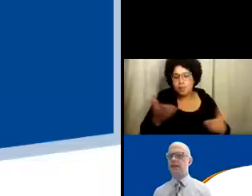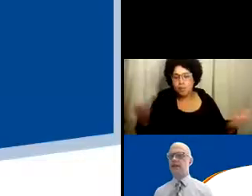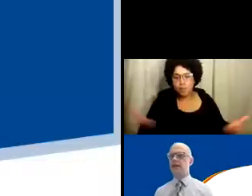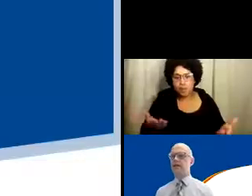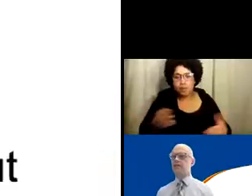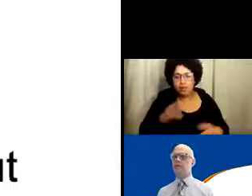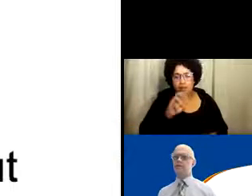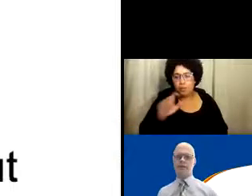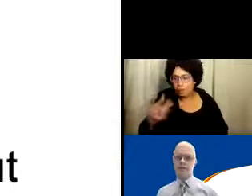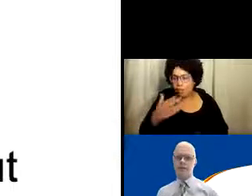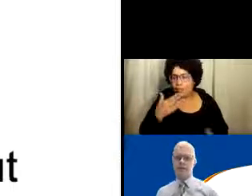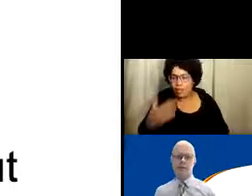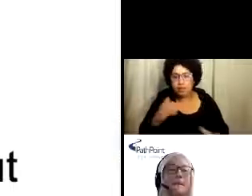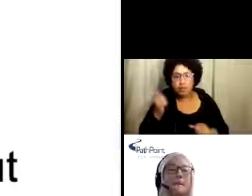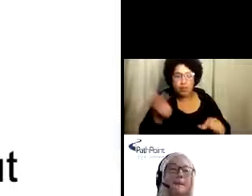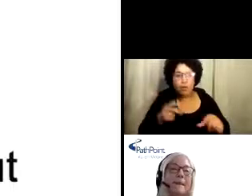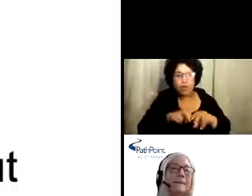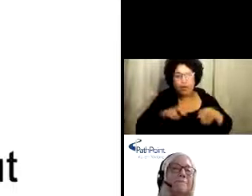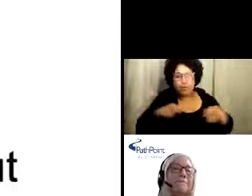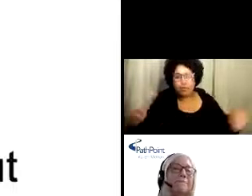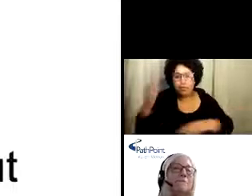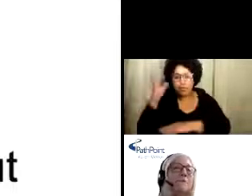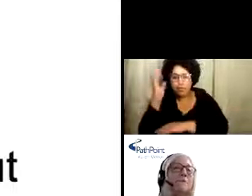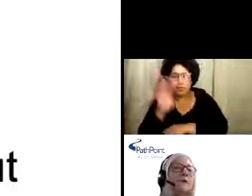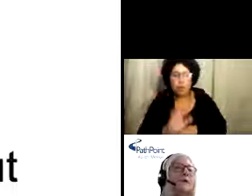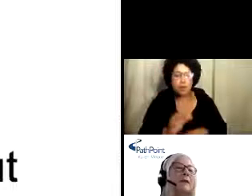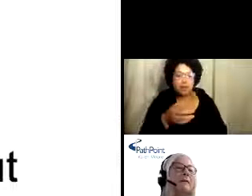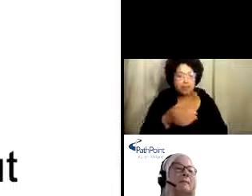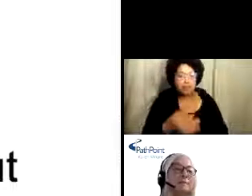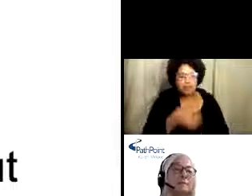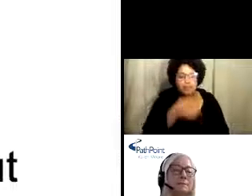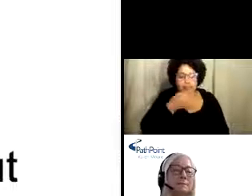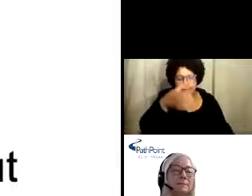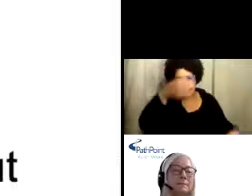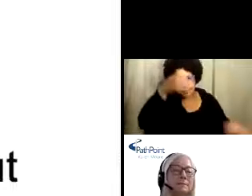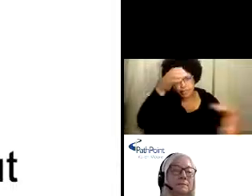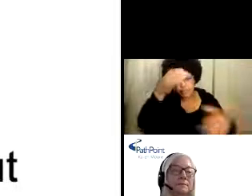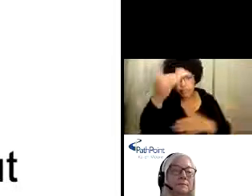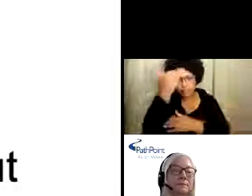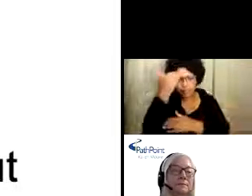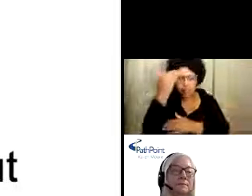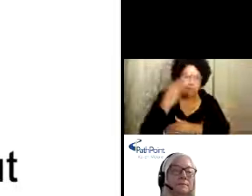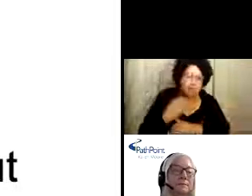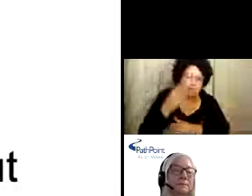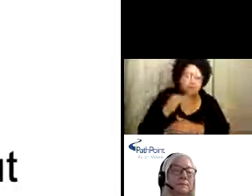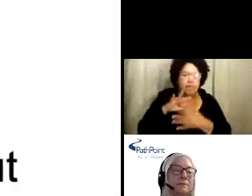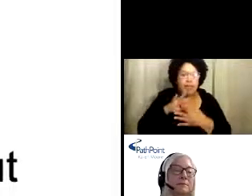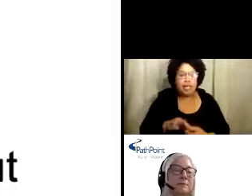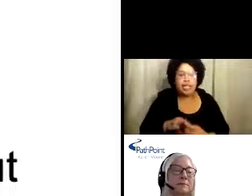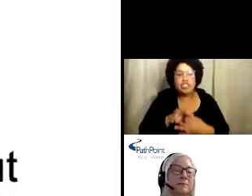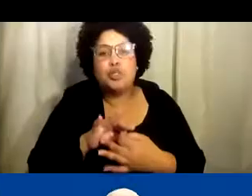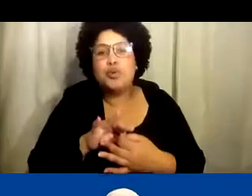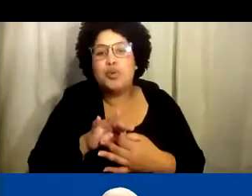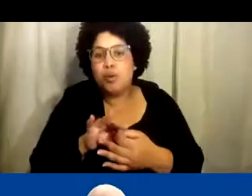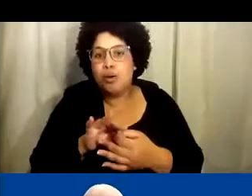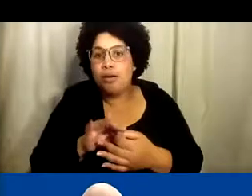Gracias a todos. Y me gustaría darle gracias a nuestros presentadores el día de hoy por compartir su perite, su